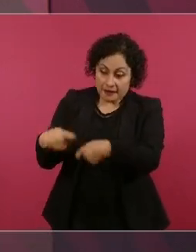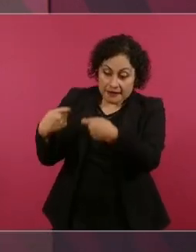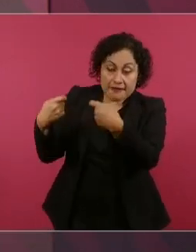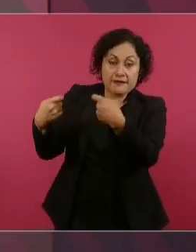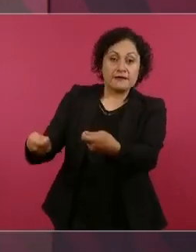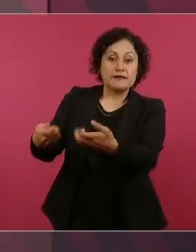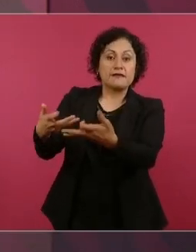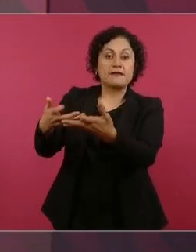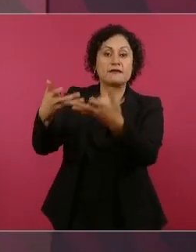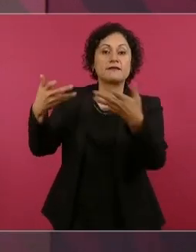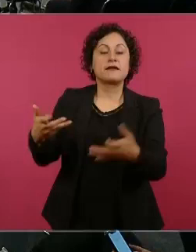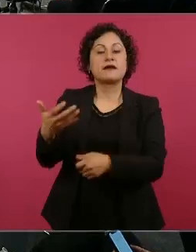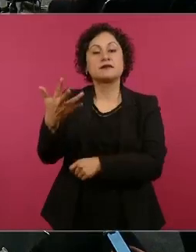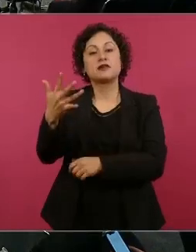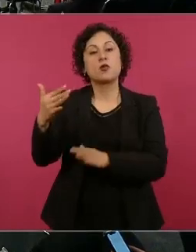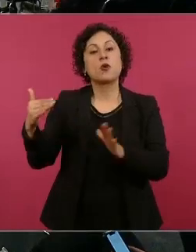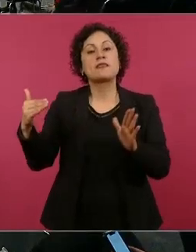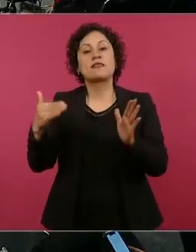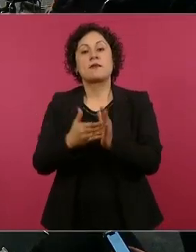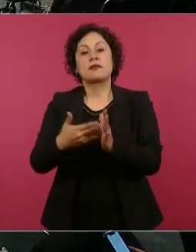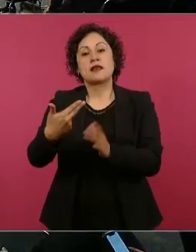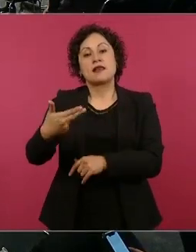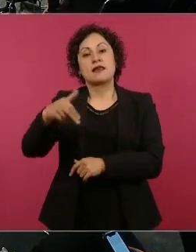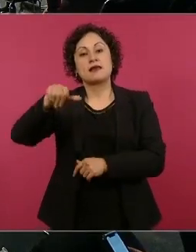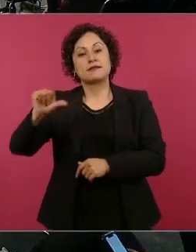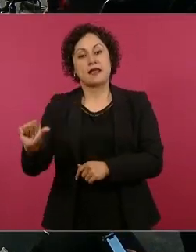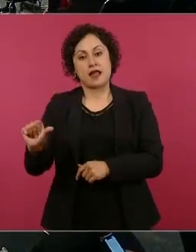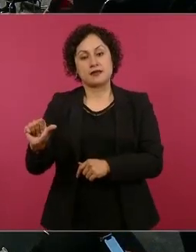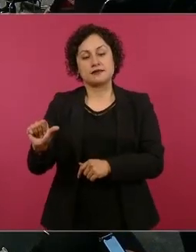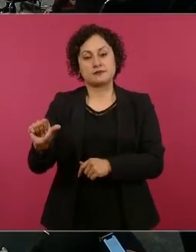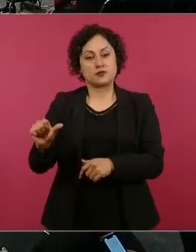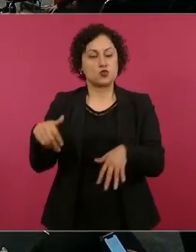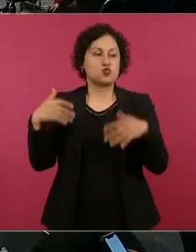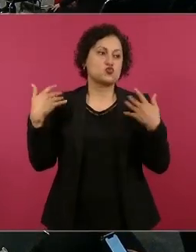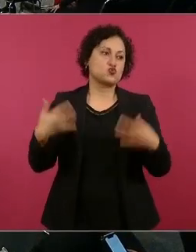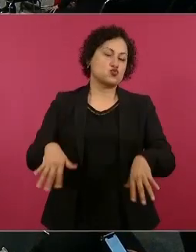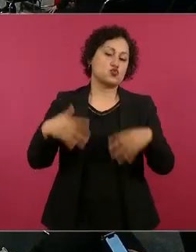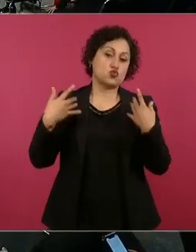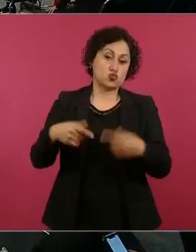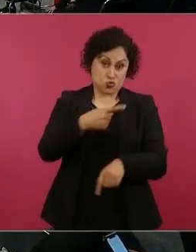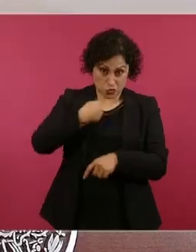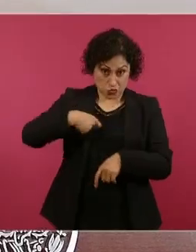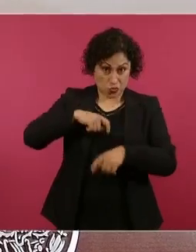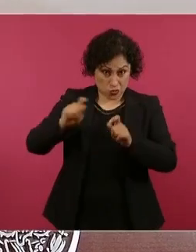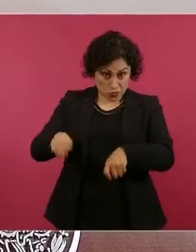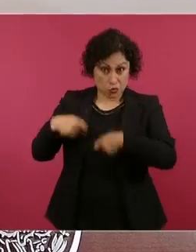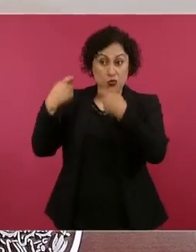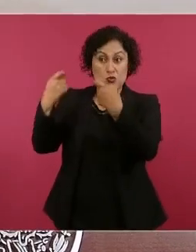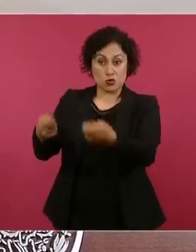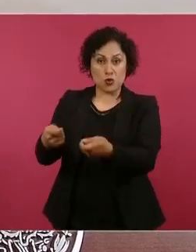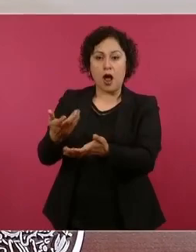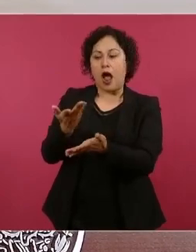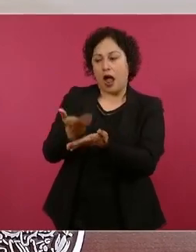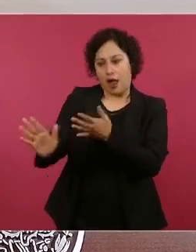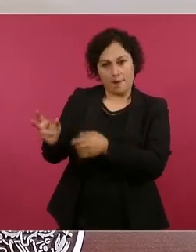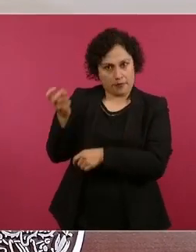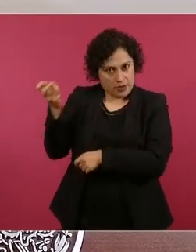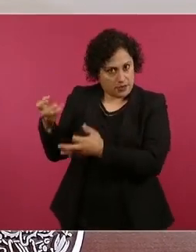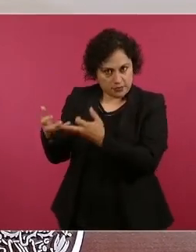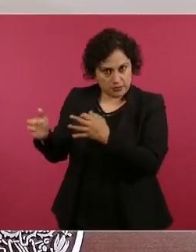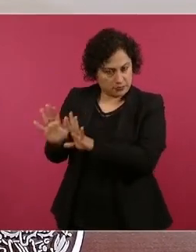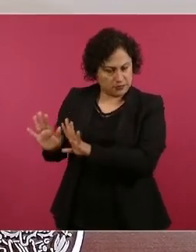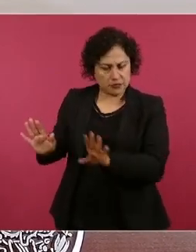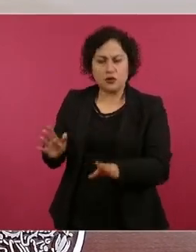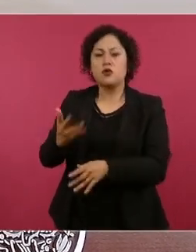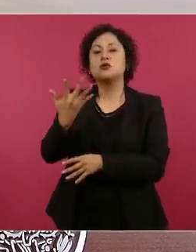aparte del distrito de Río, pero 50 mil hectáreas